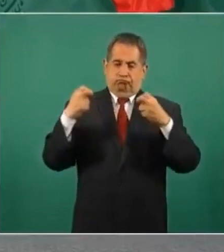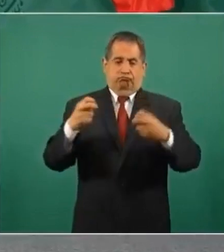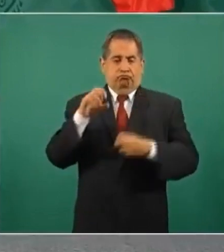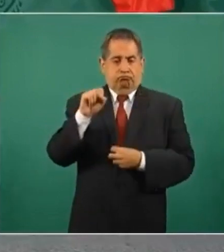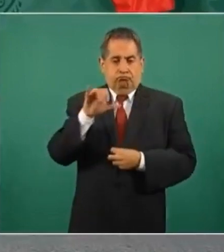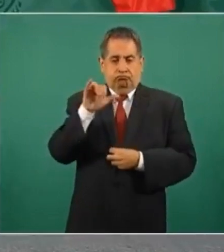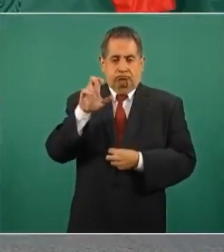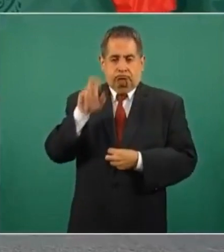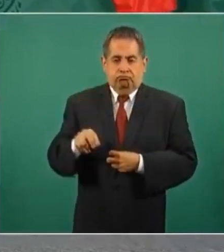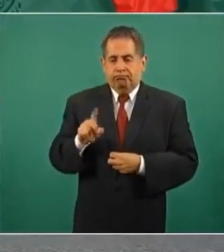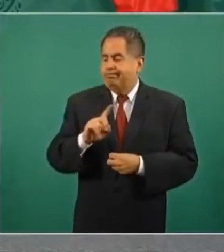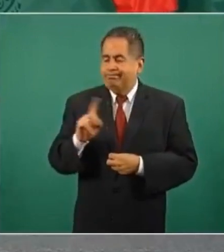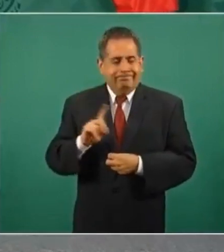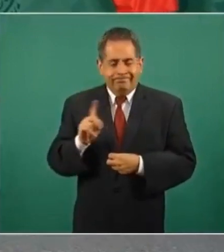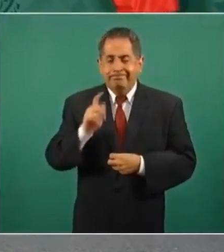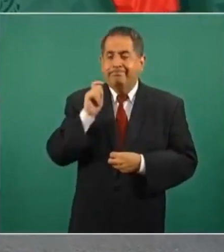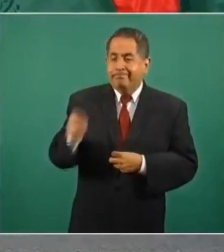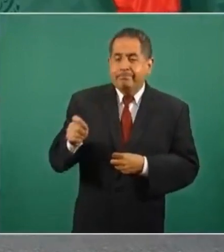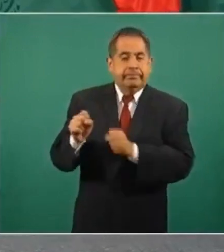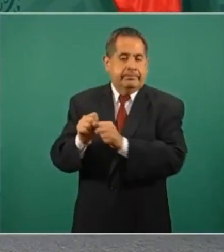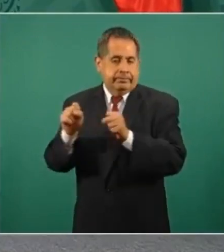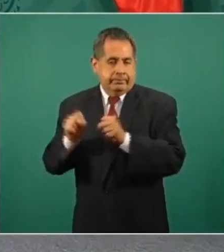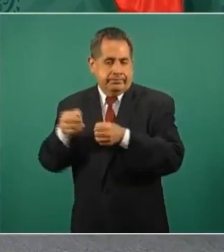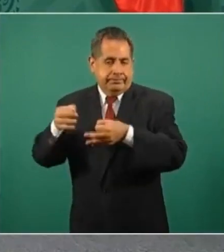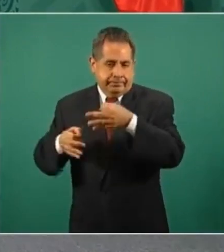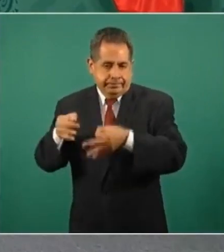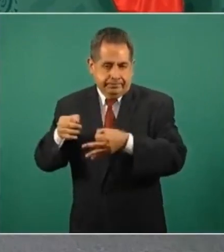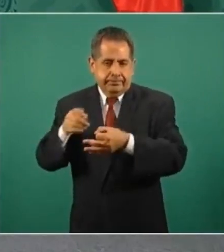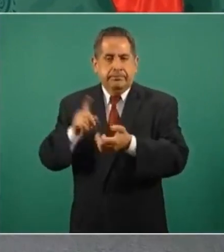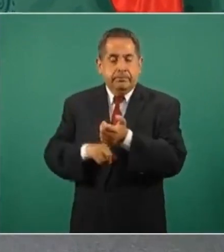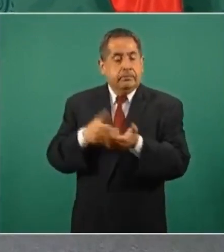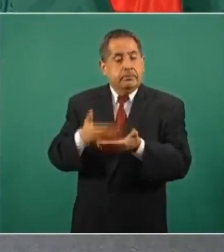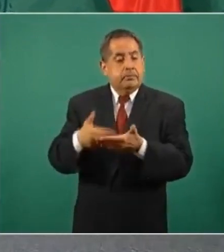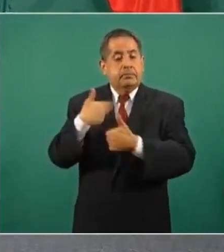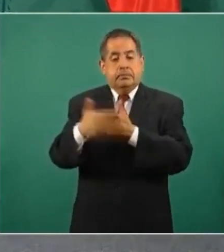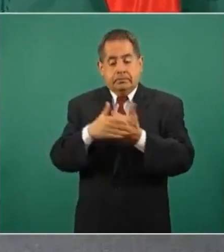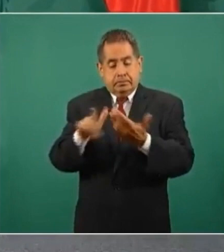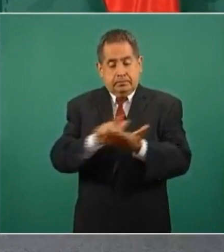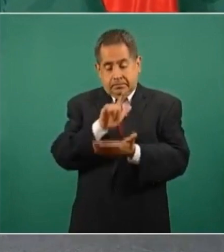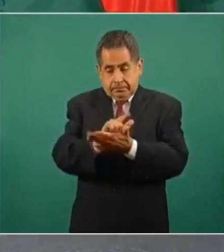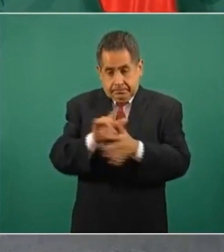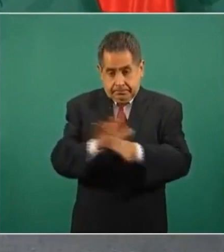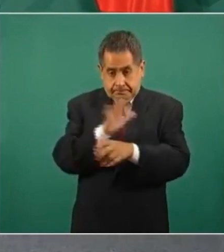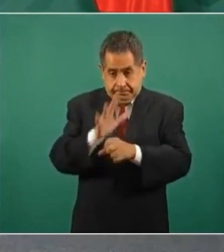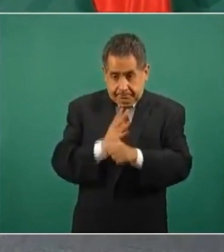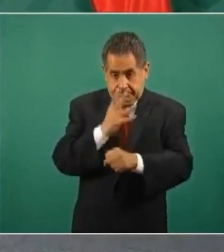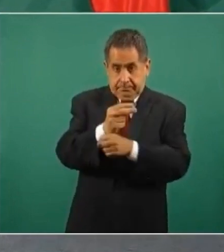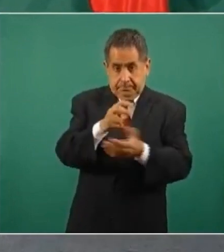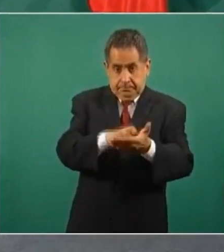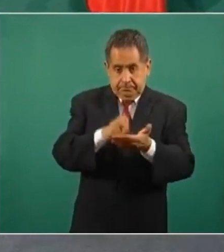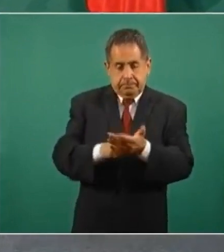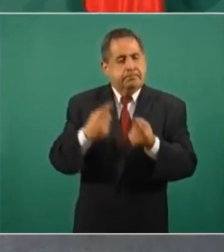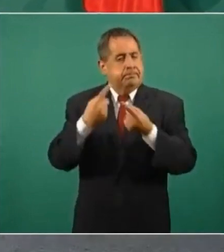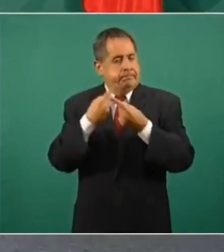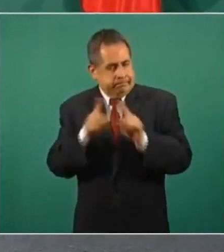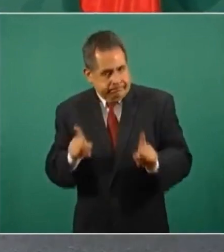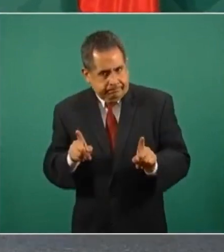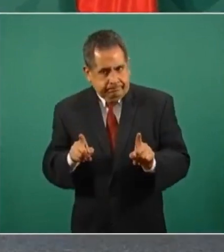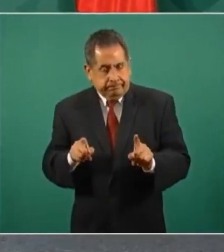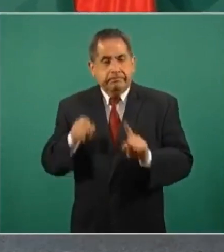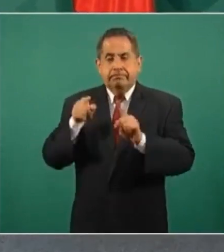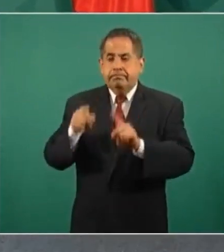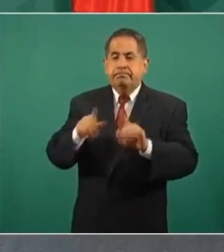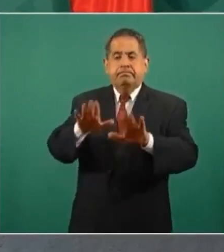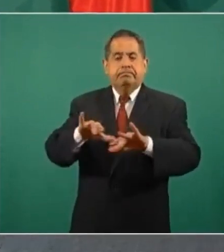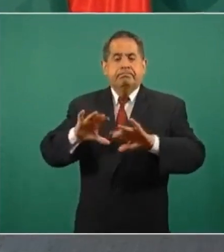era un acuerdo del Ejecutivo. Ahora viene la reforma legal y en la reforma legal ya es otra situación, porque es el